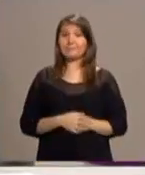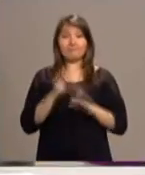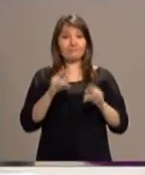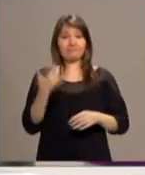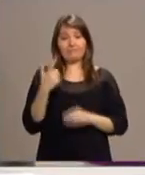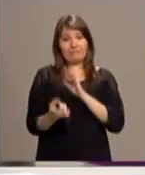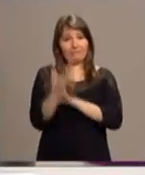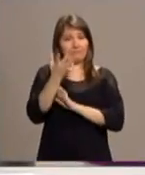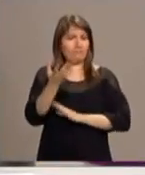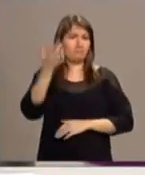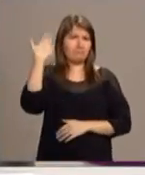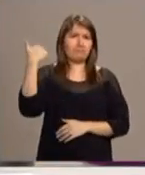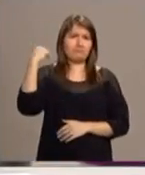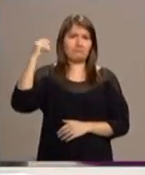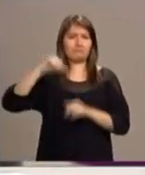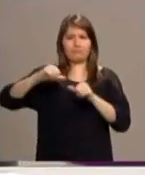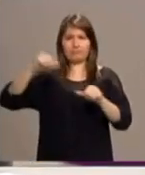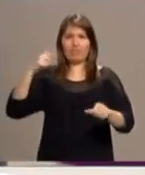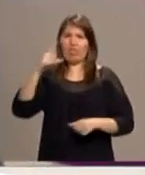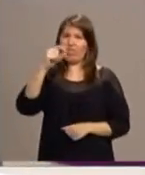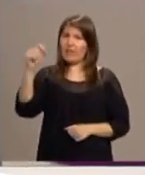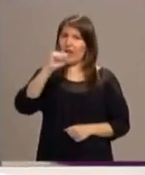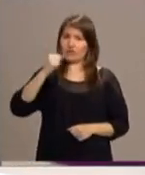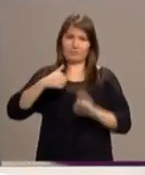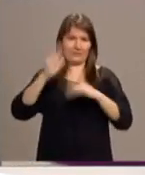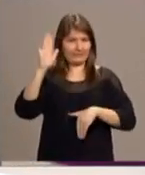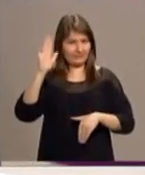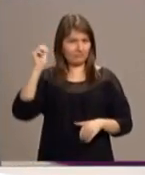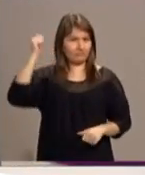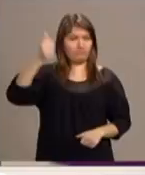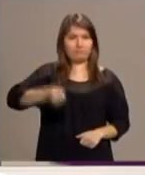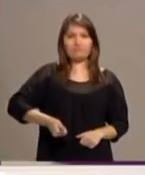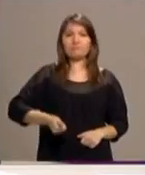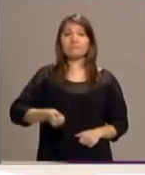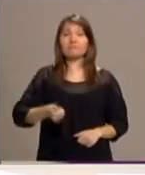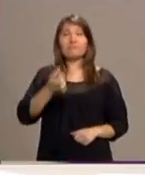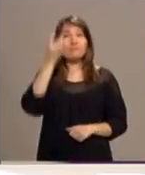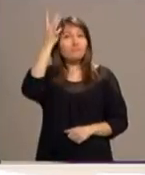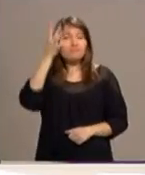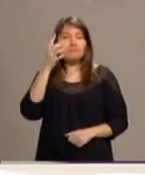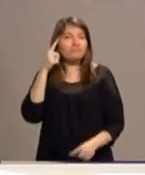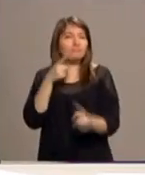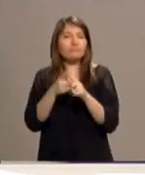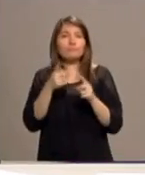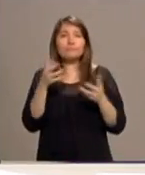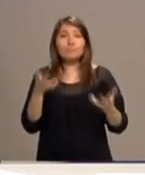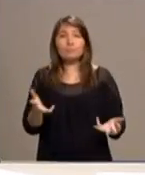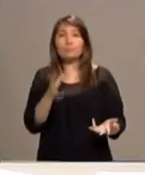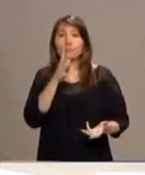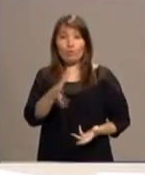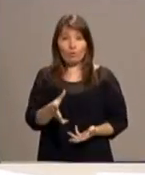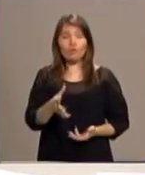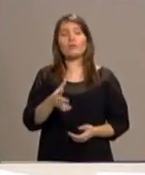ya se lleva celebrando desde hace más de 100 años y la idea fundamental, y se lanzó con esta idea,